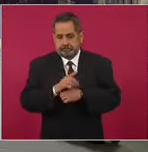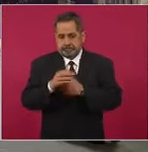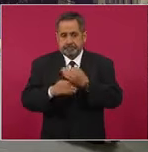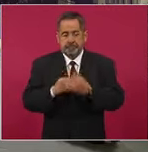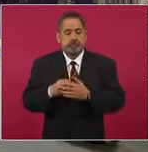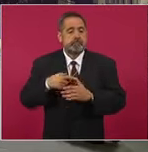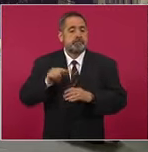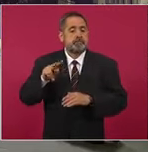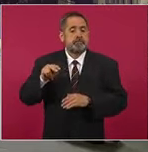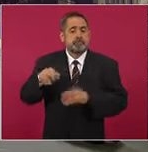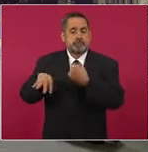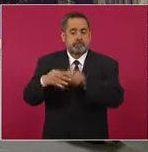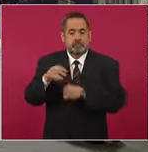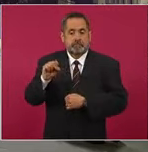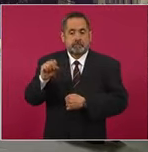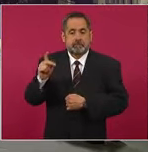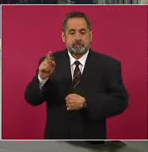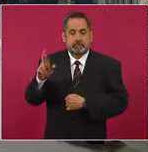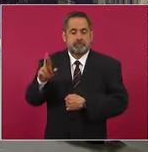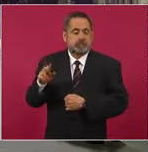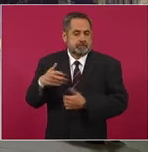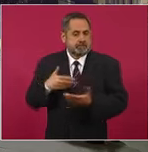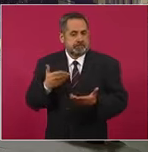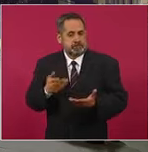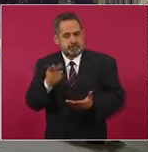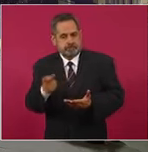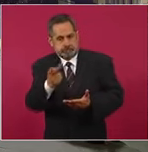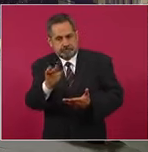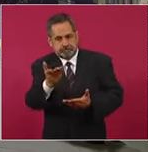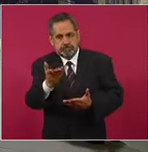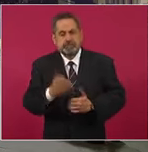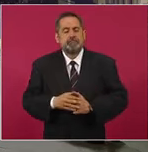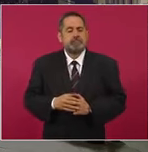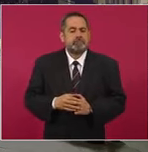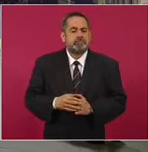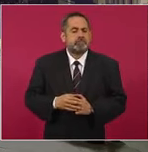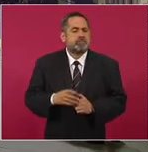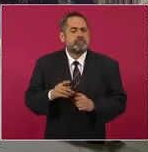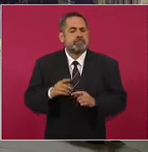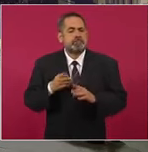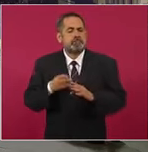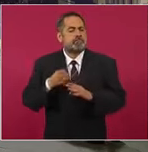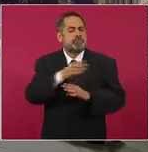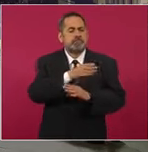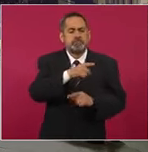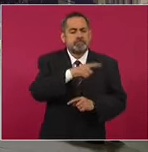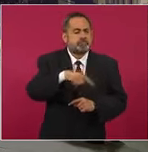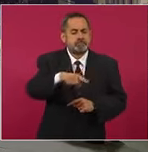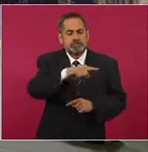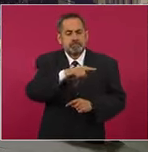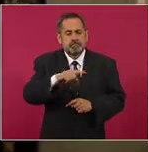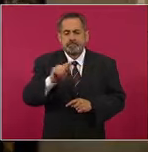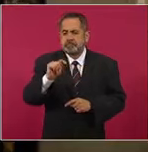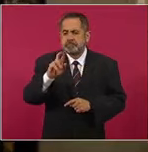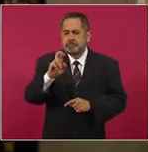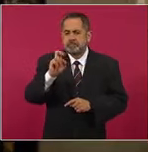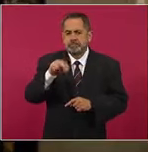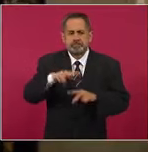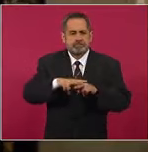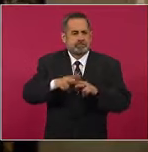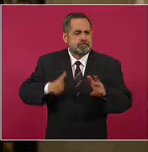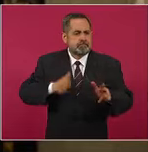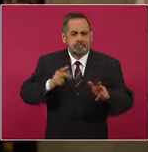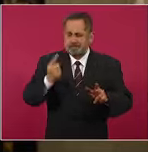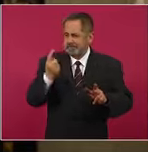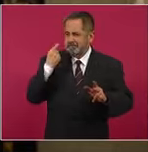Para Canal 14 del CPR, preguntarle primero, ¿cuáles son los acuerdos para impulsar el Tren Maya durante su gira del fin de